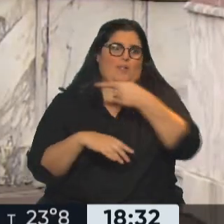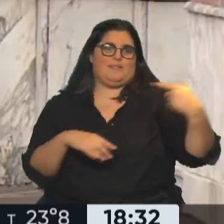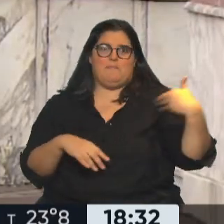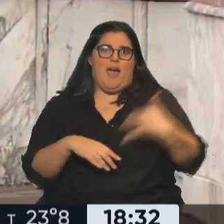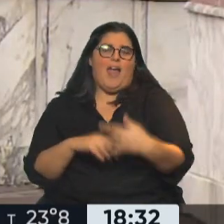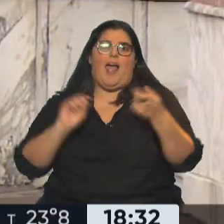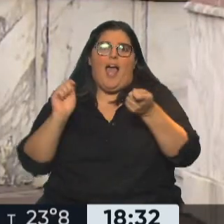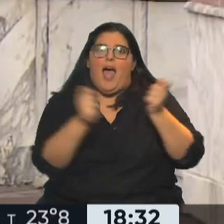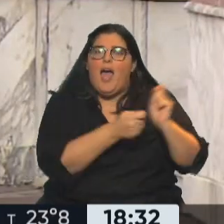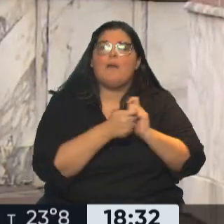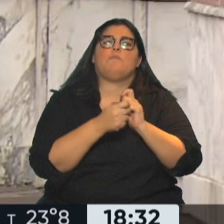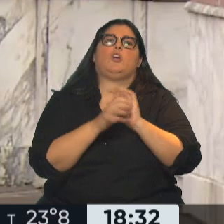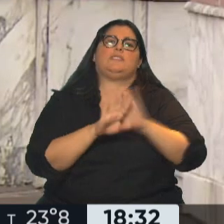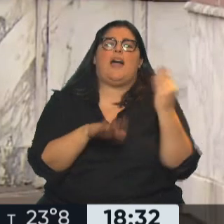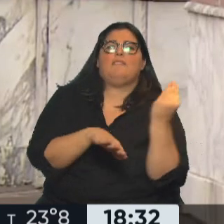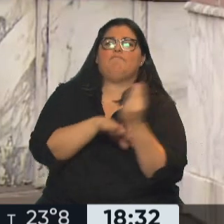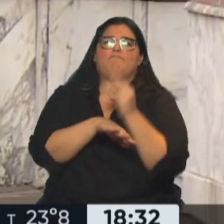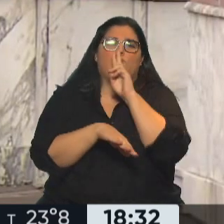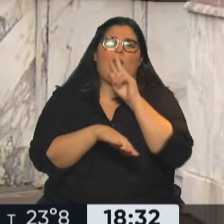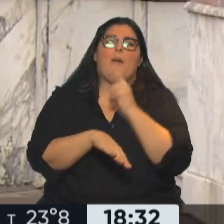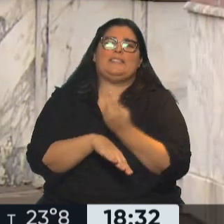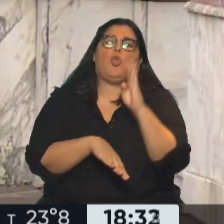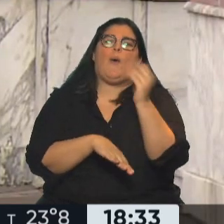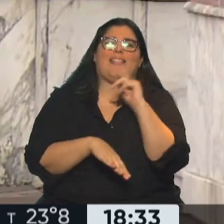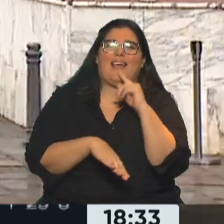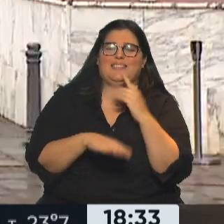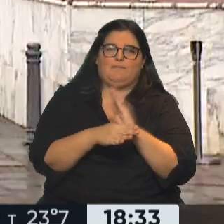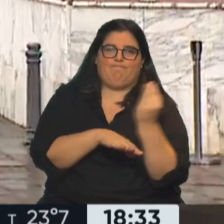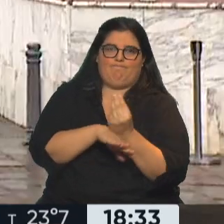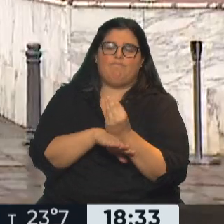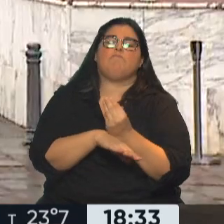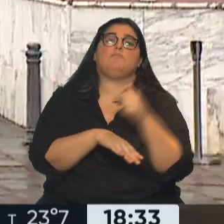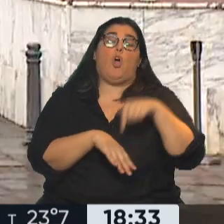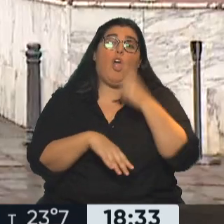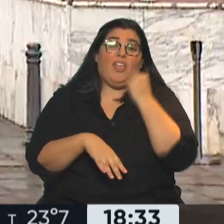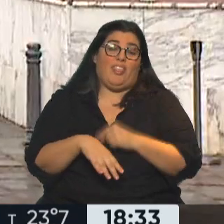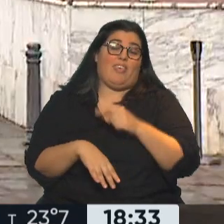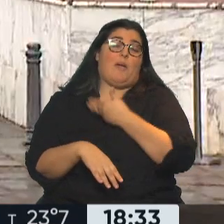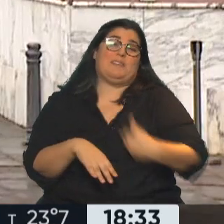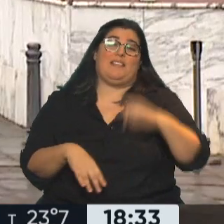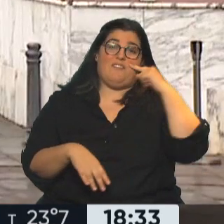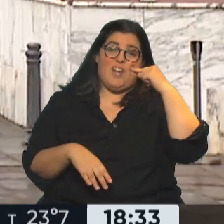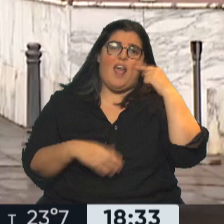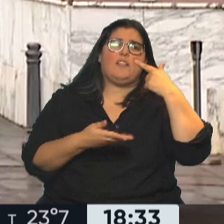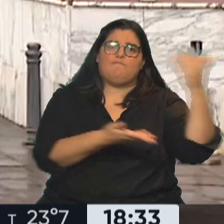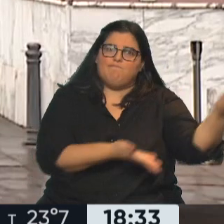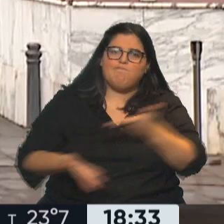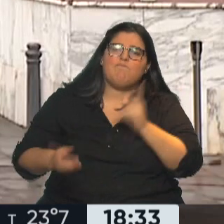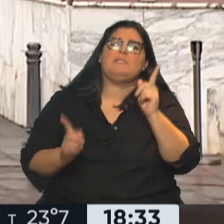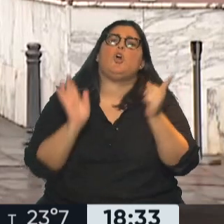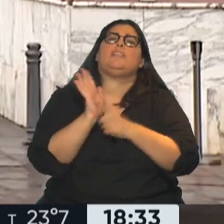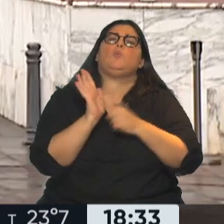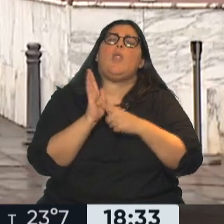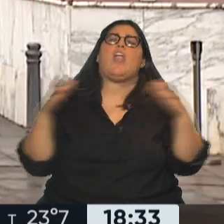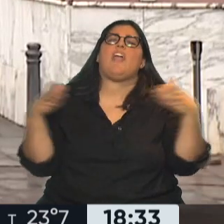semana en la que asumió Silvina Batakis. Hoy el presidente Alberto Fernández recibió en la Casa de Gobierno al titular de la Cámara de